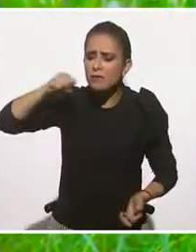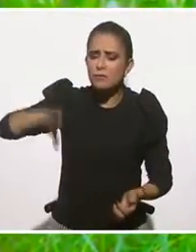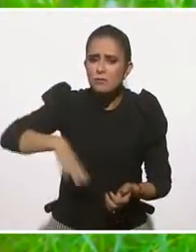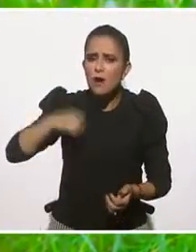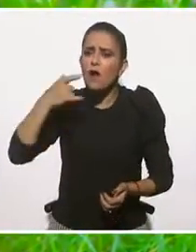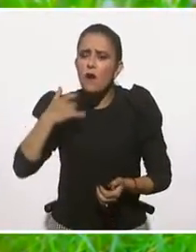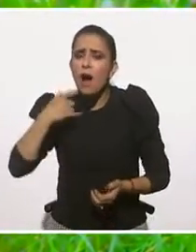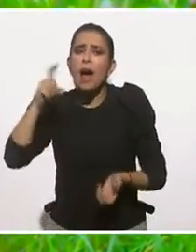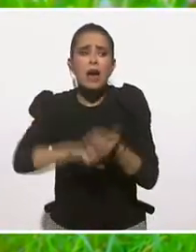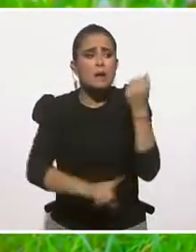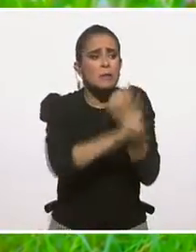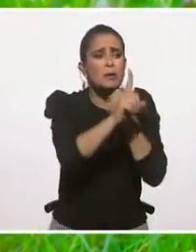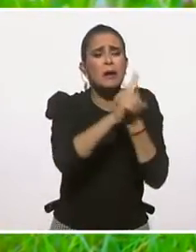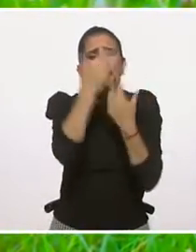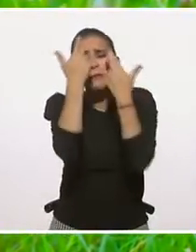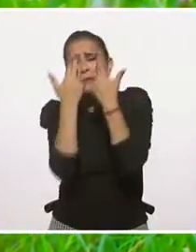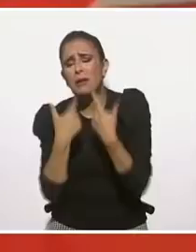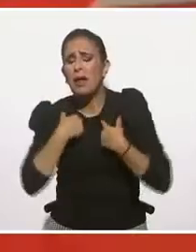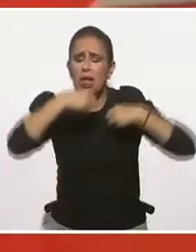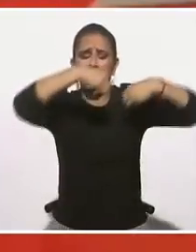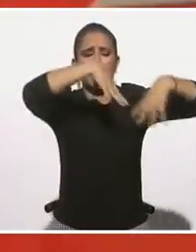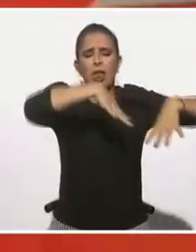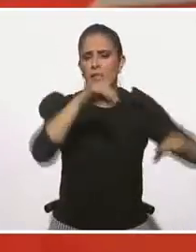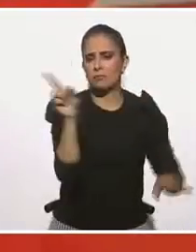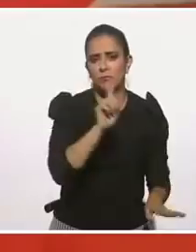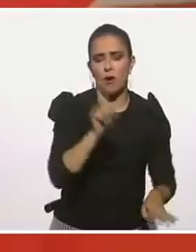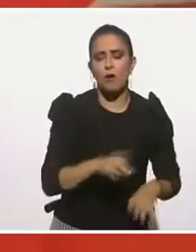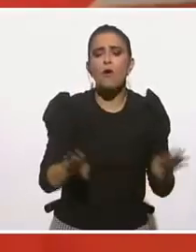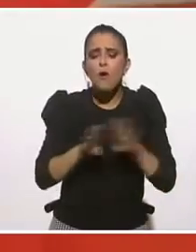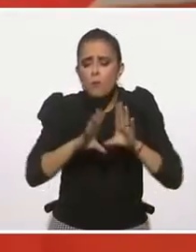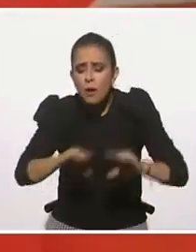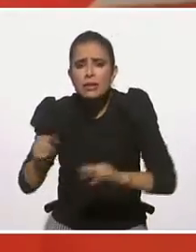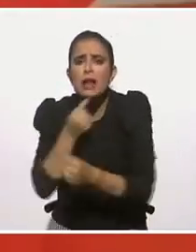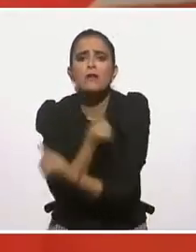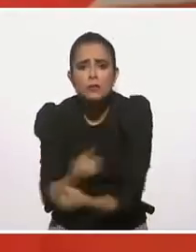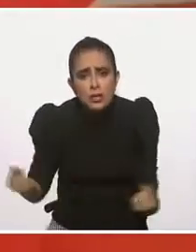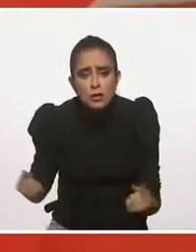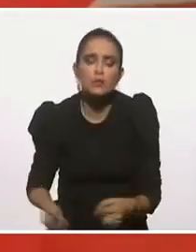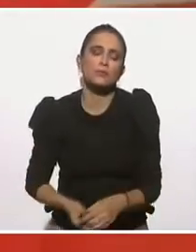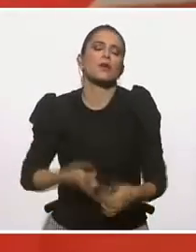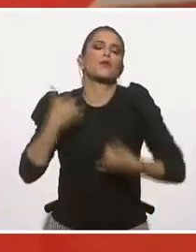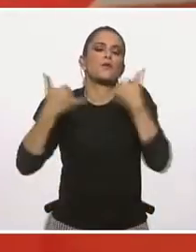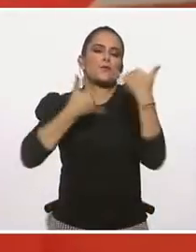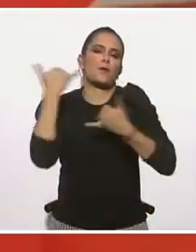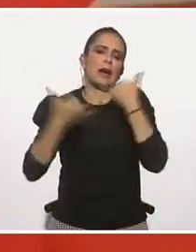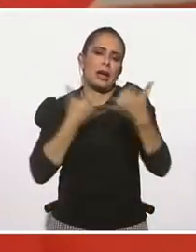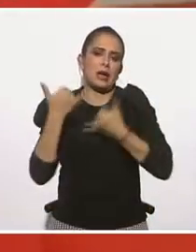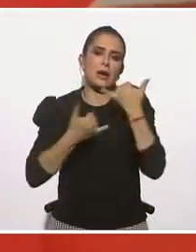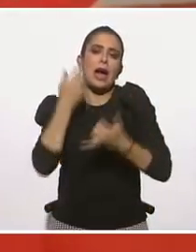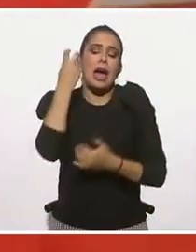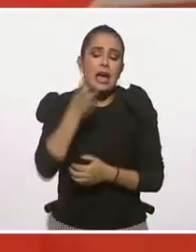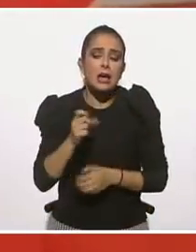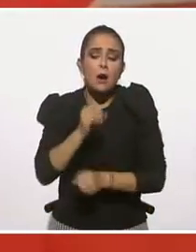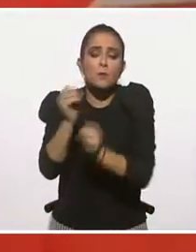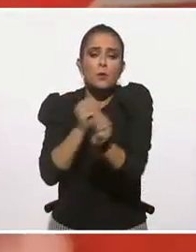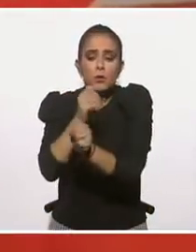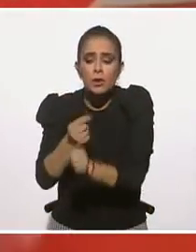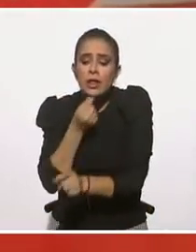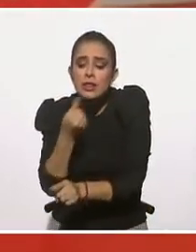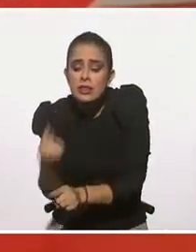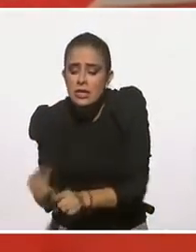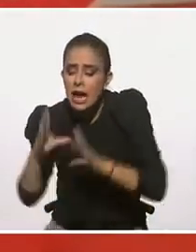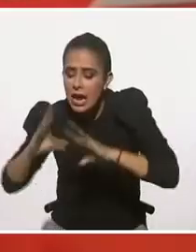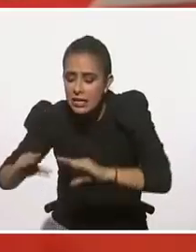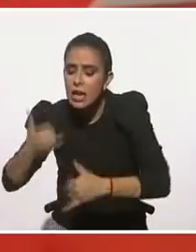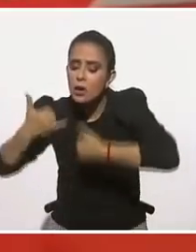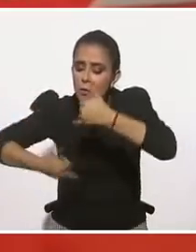un vaso de agua. ¿Cómo la desarrollamos en los niños? Primero a través del juego. Es importante darle al niño la oportunidad de jugar con